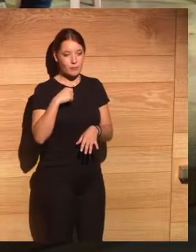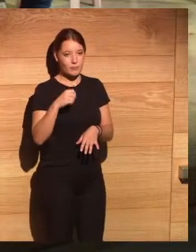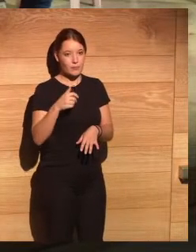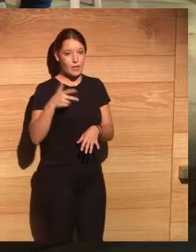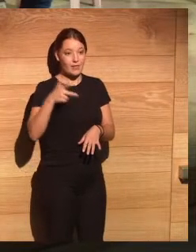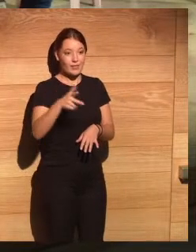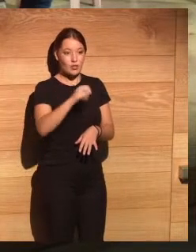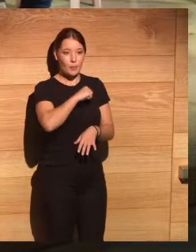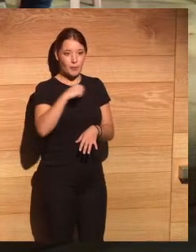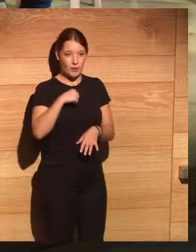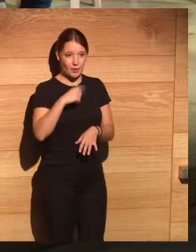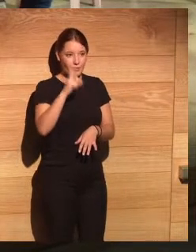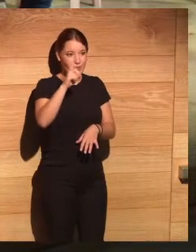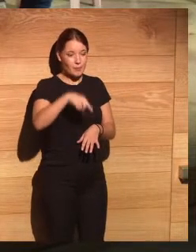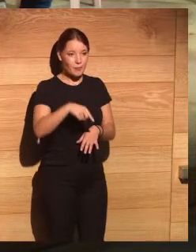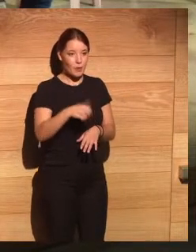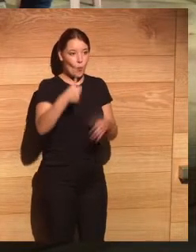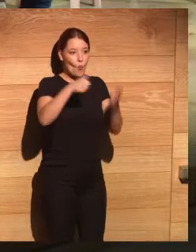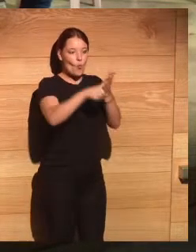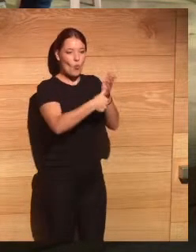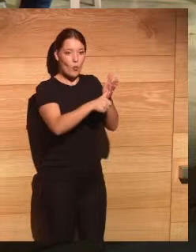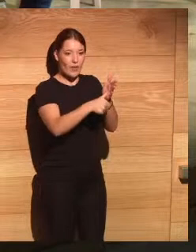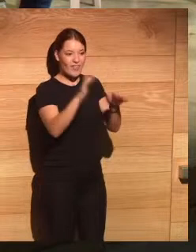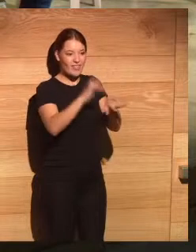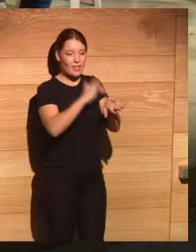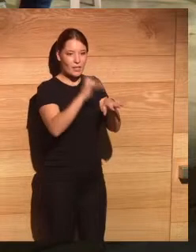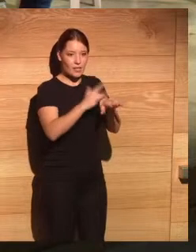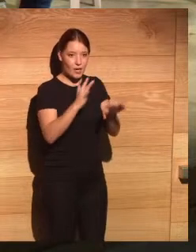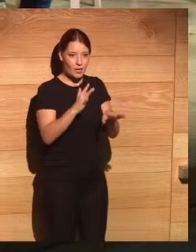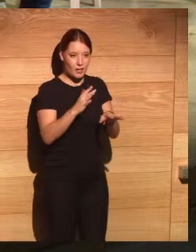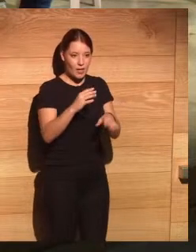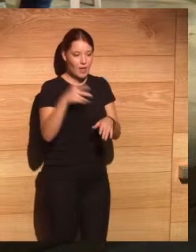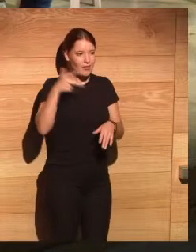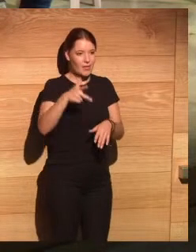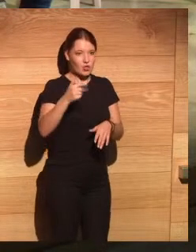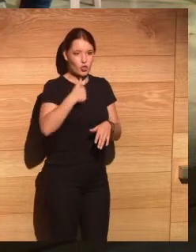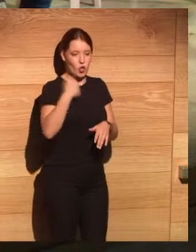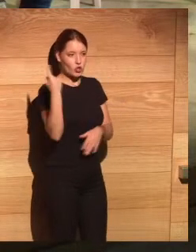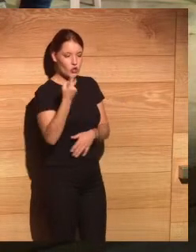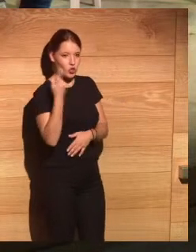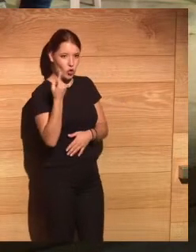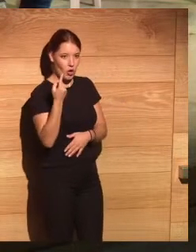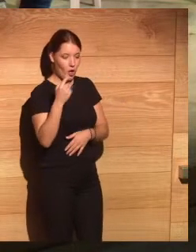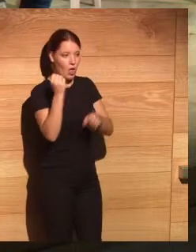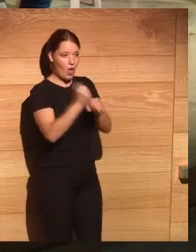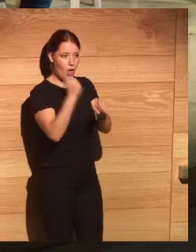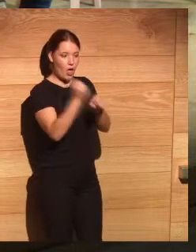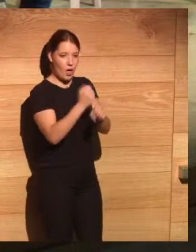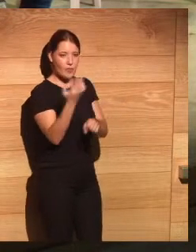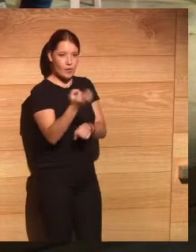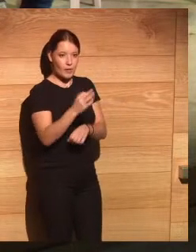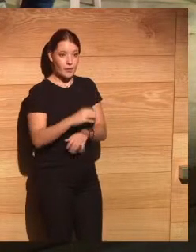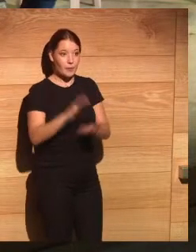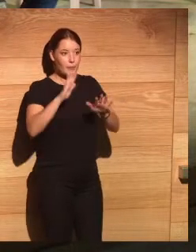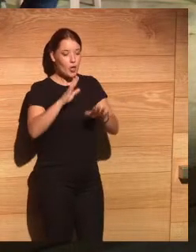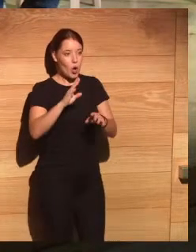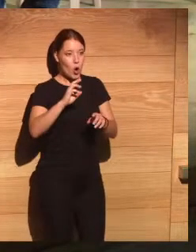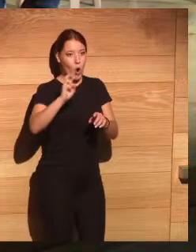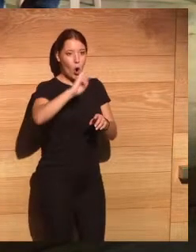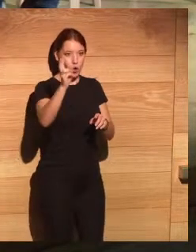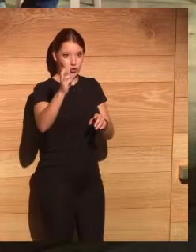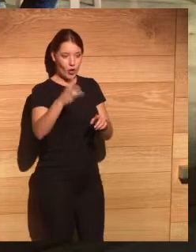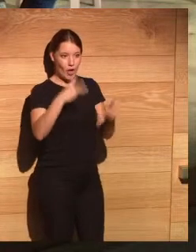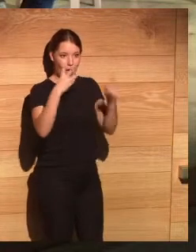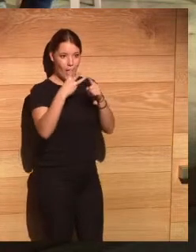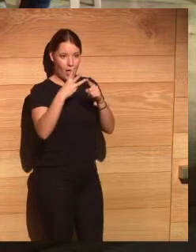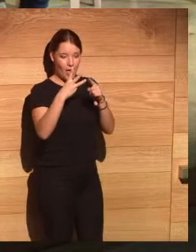la huella digital el derecho al olvido el derecho a estar solo todas esas cosas que tenemos que trabajar pero hay todavía un nivel superior de